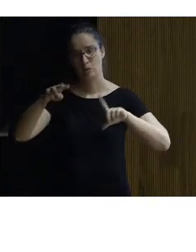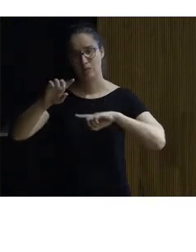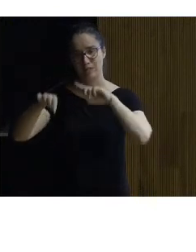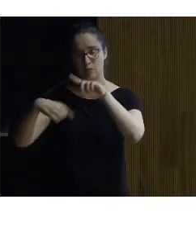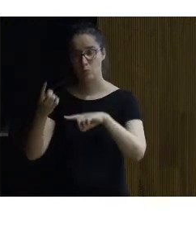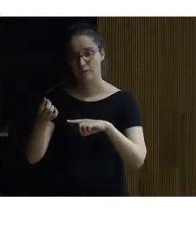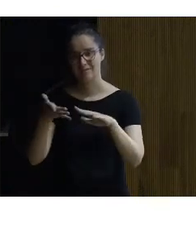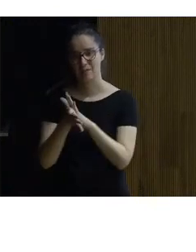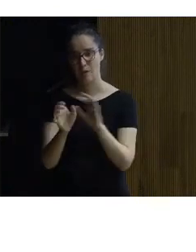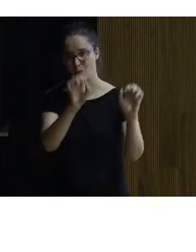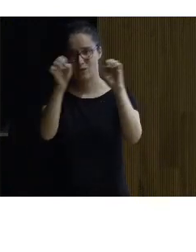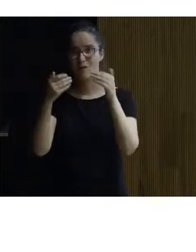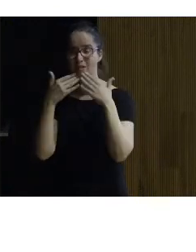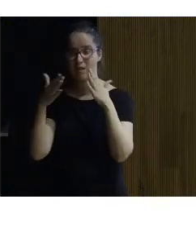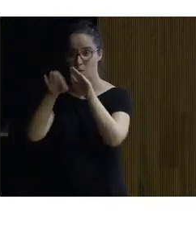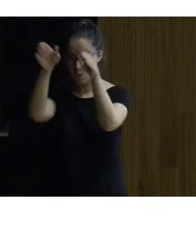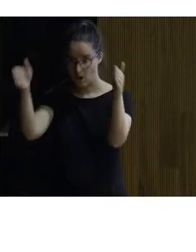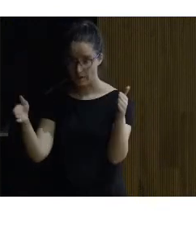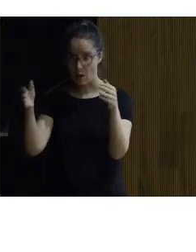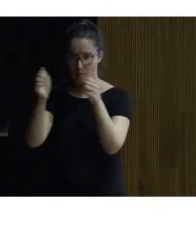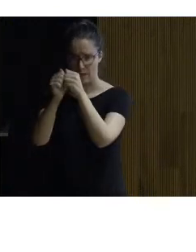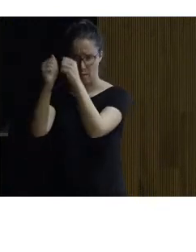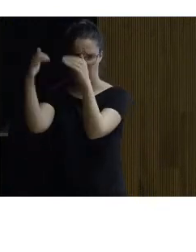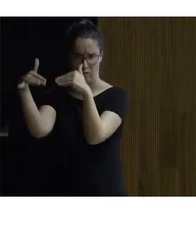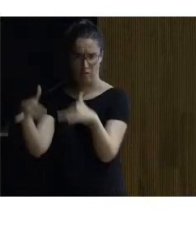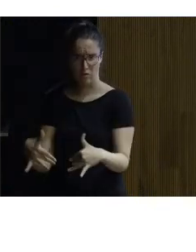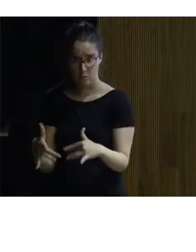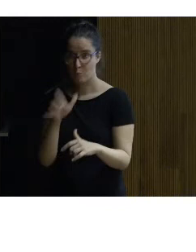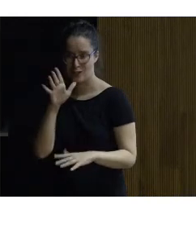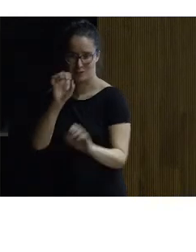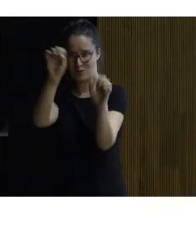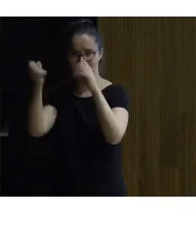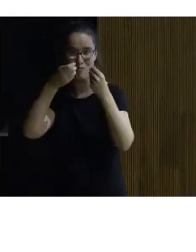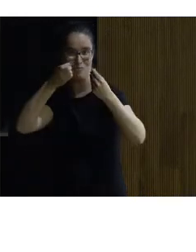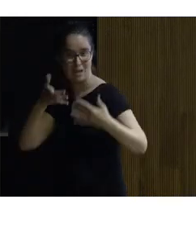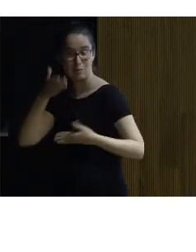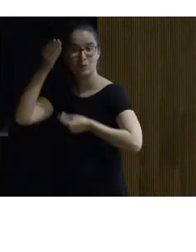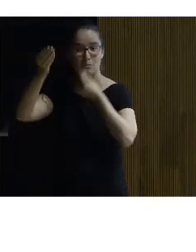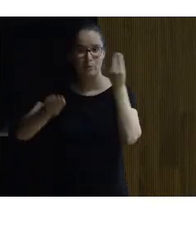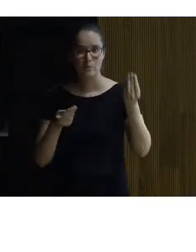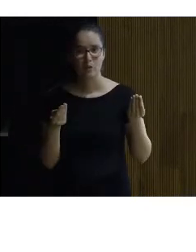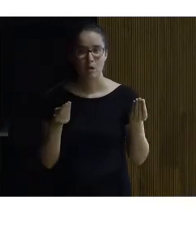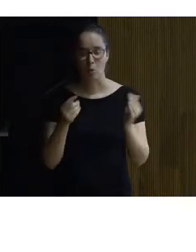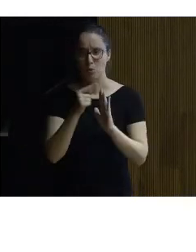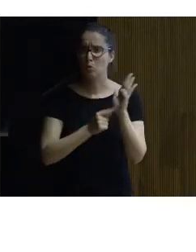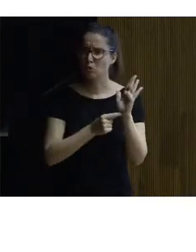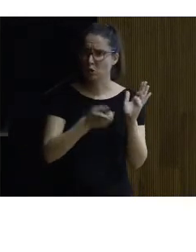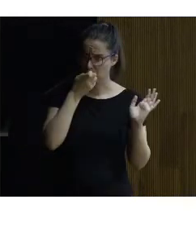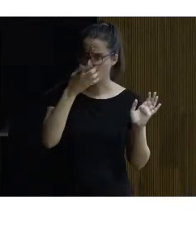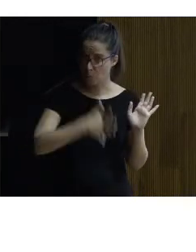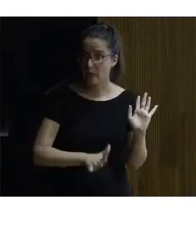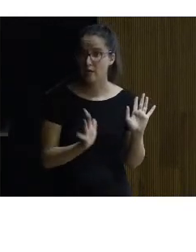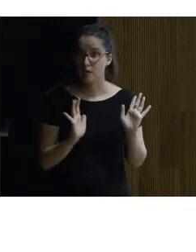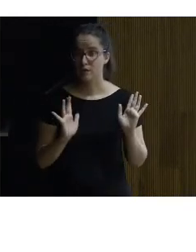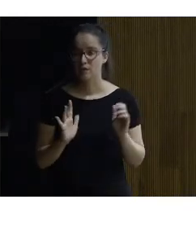protegió naturalmente pero se quería y me parece un criterio muy acertado que